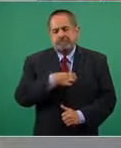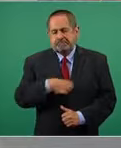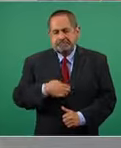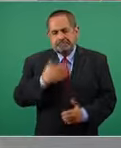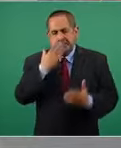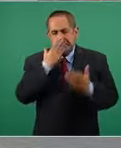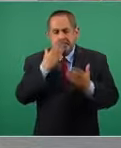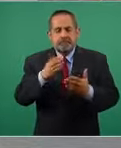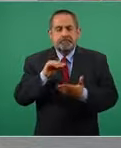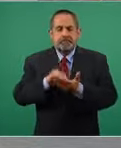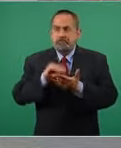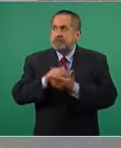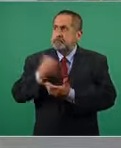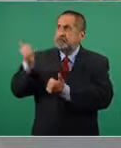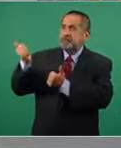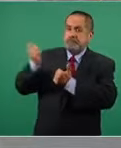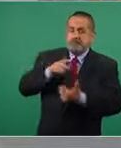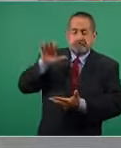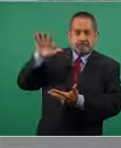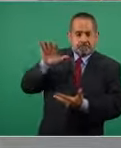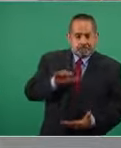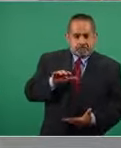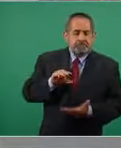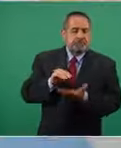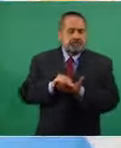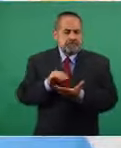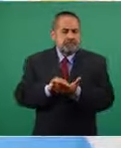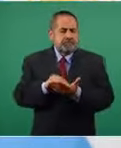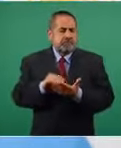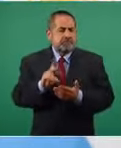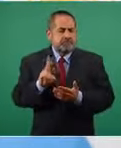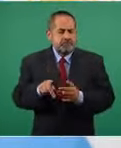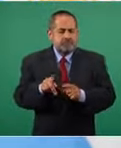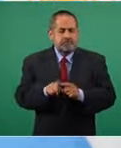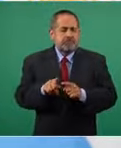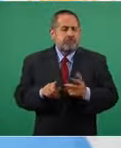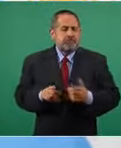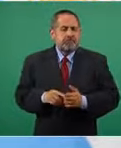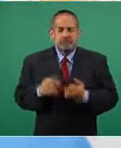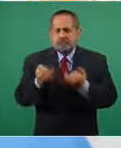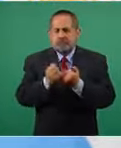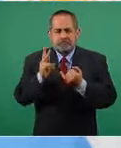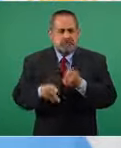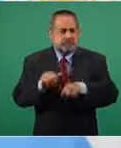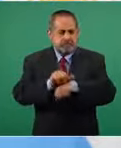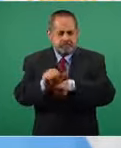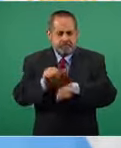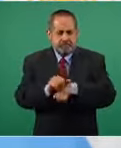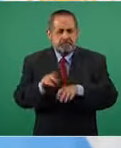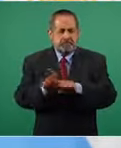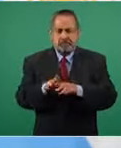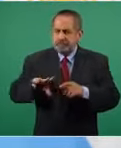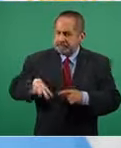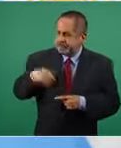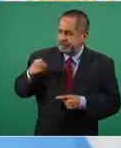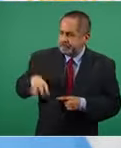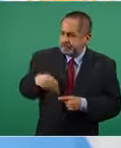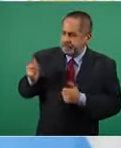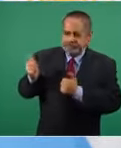siguen llegando las vacunas como en Argentina por el esfuerzo y